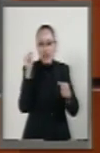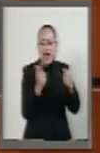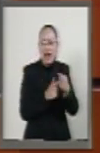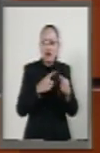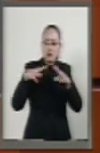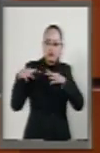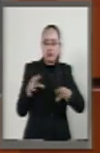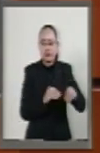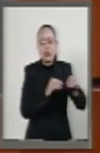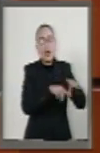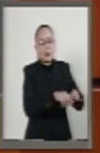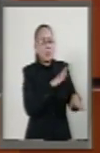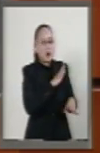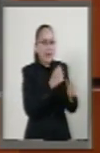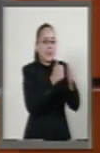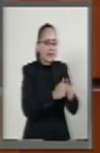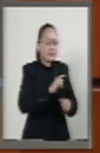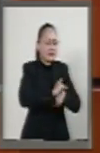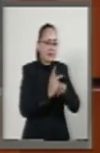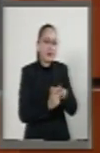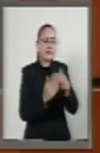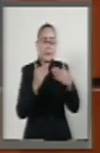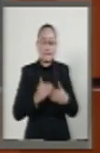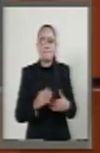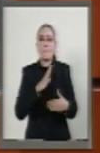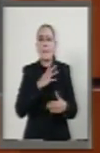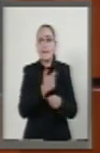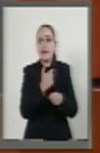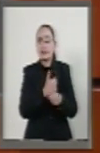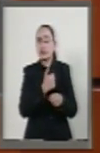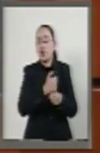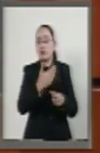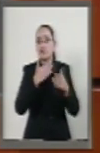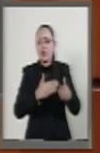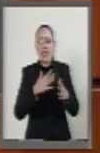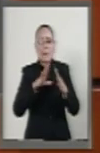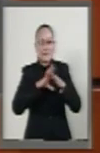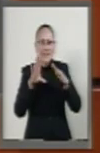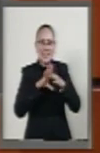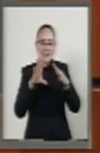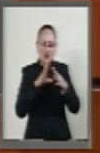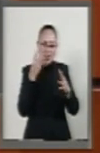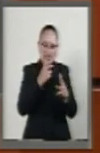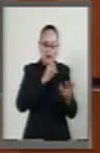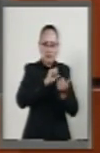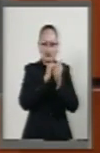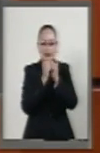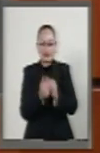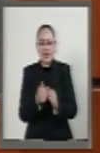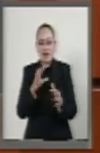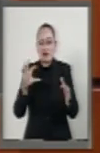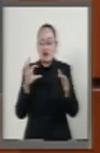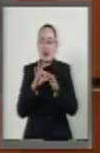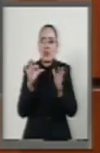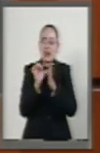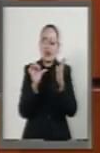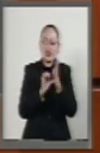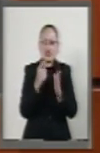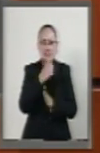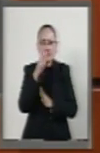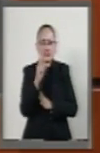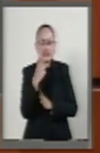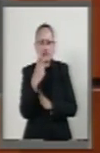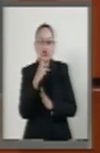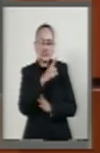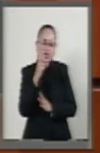refugiado. Sexto, la posibilidad de regularizar su situación migratoria en términos de lo dispuesto en el artículo 132,